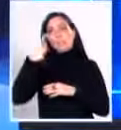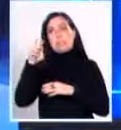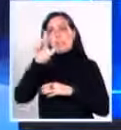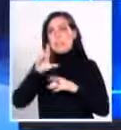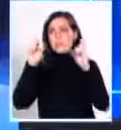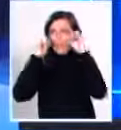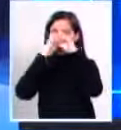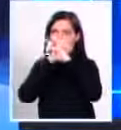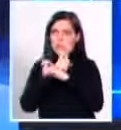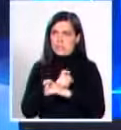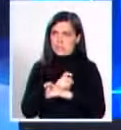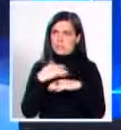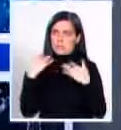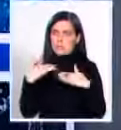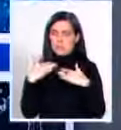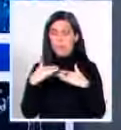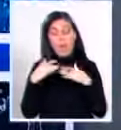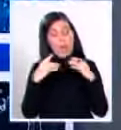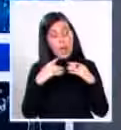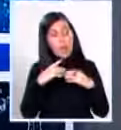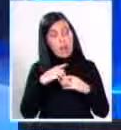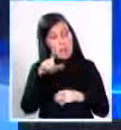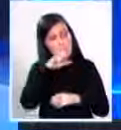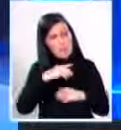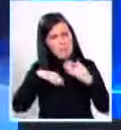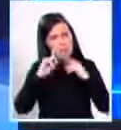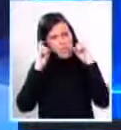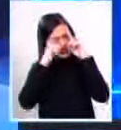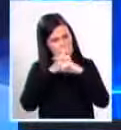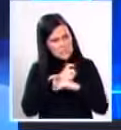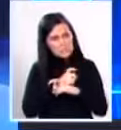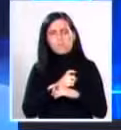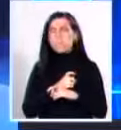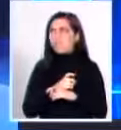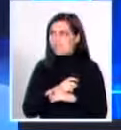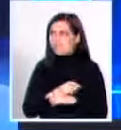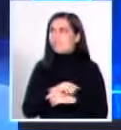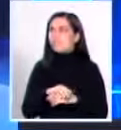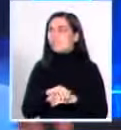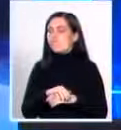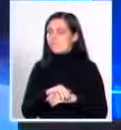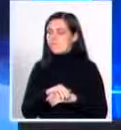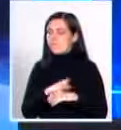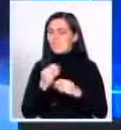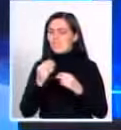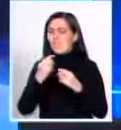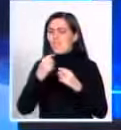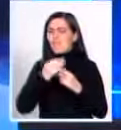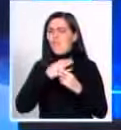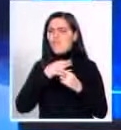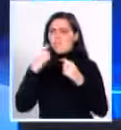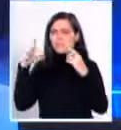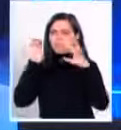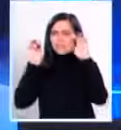complicar. Después en secundaria se empezó a complicar, Luis Eduardo. Sí. Muchas voces distintas.